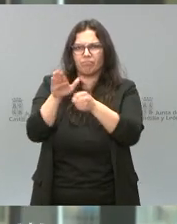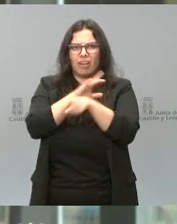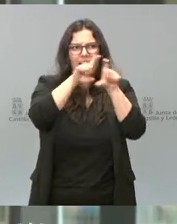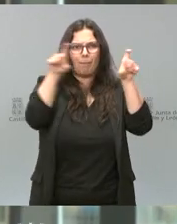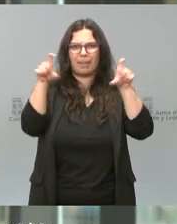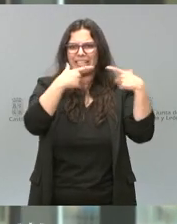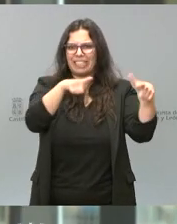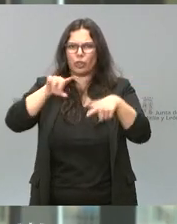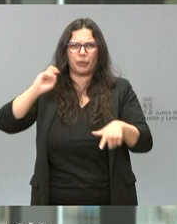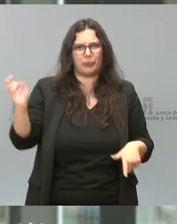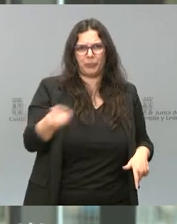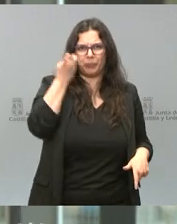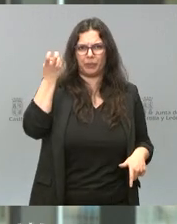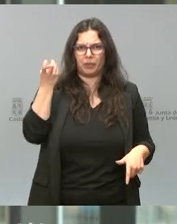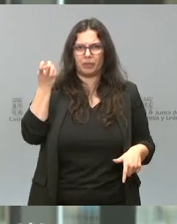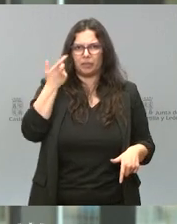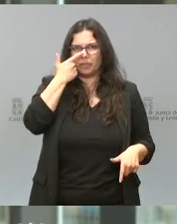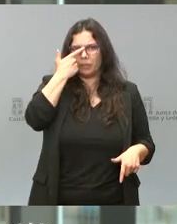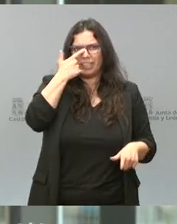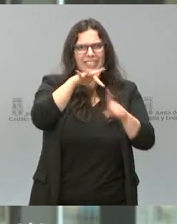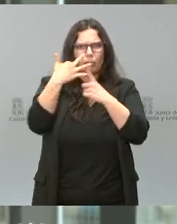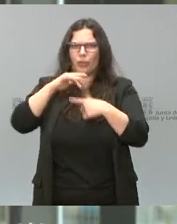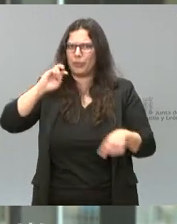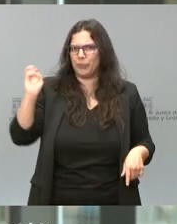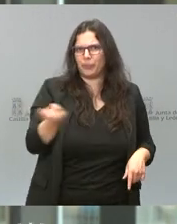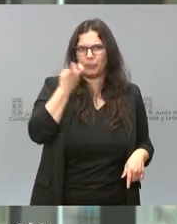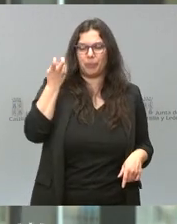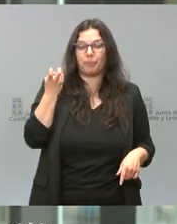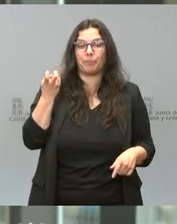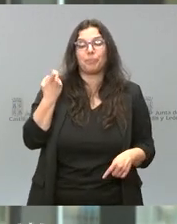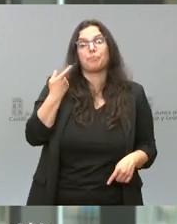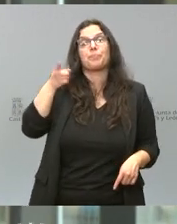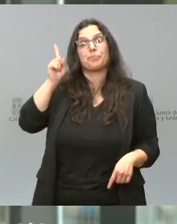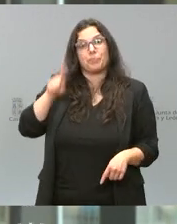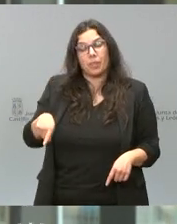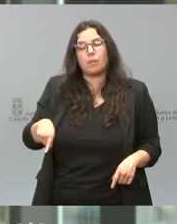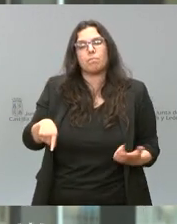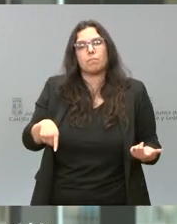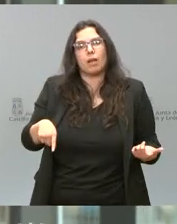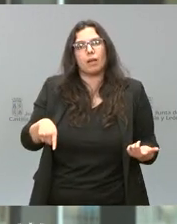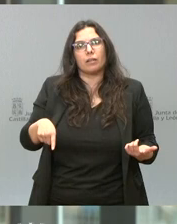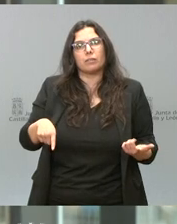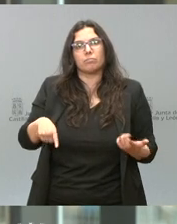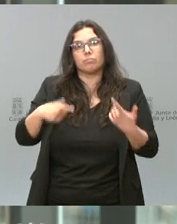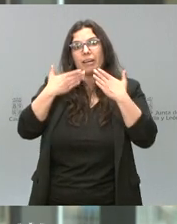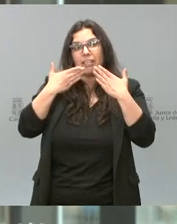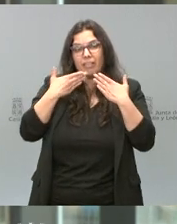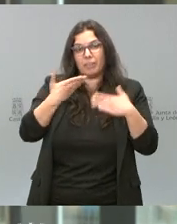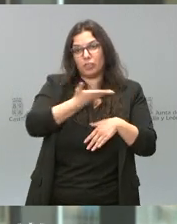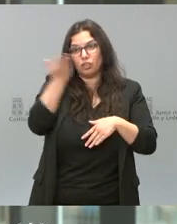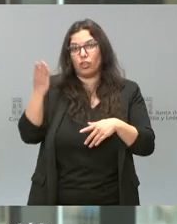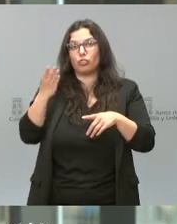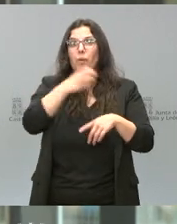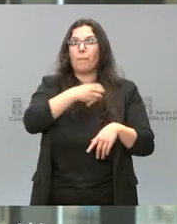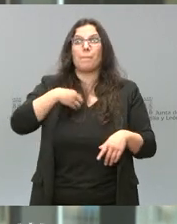sectores, en diferentes situaciones. Por otra parte, y esto también va para los agradecimientos de vosotros, las entidades